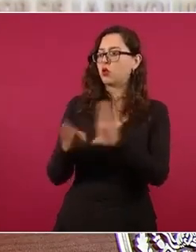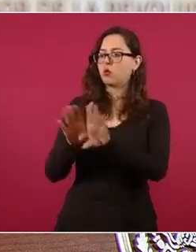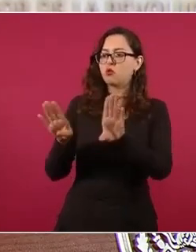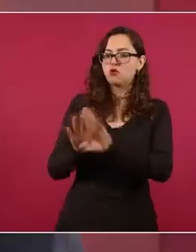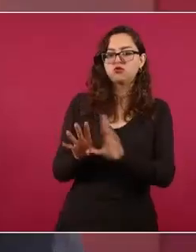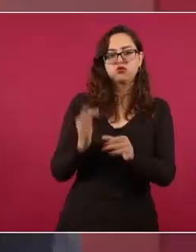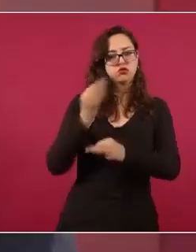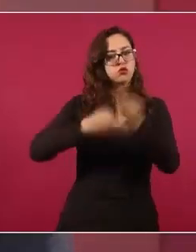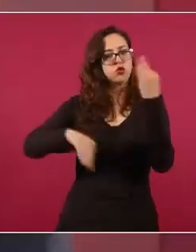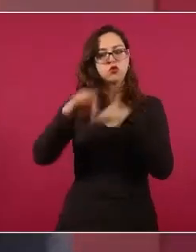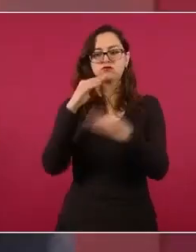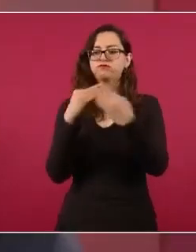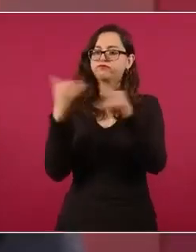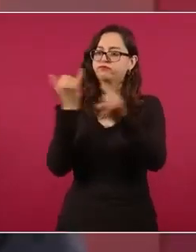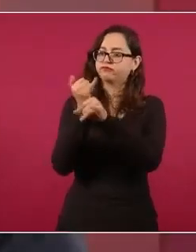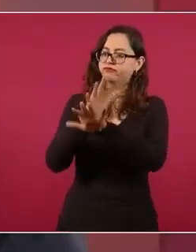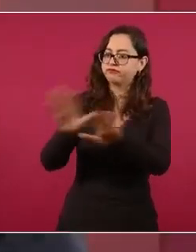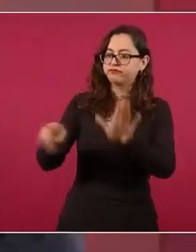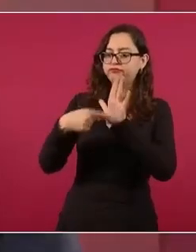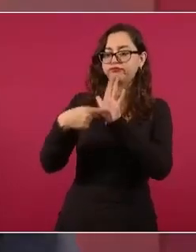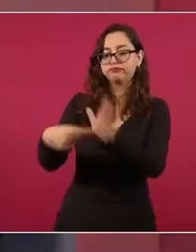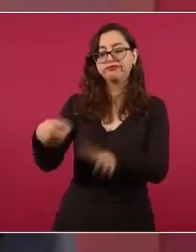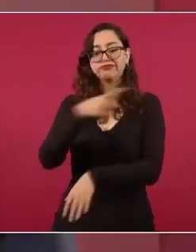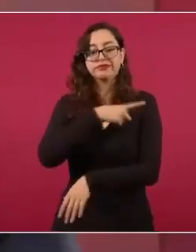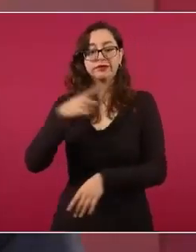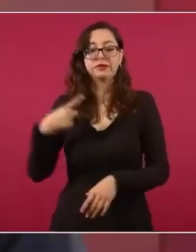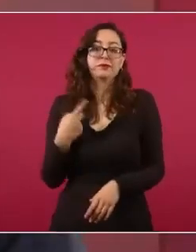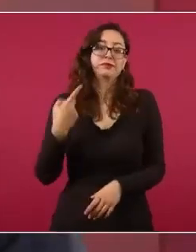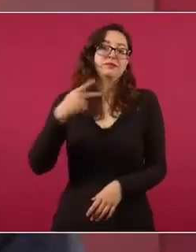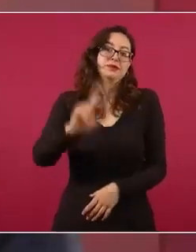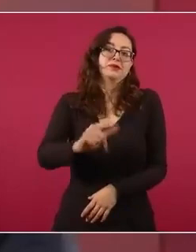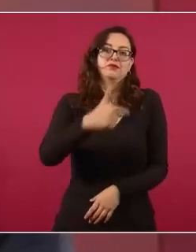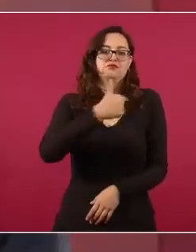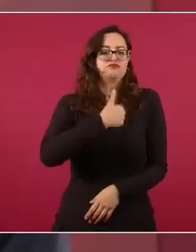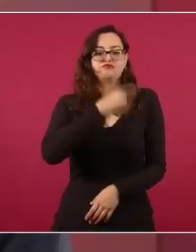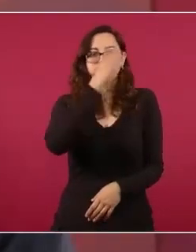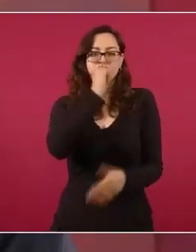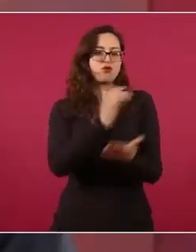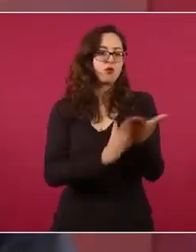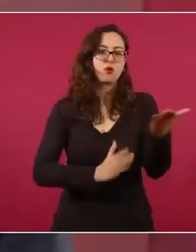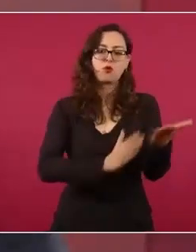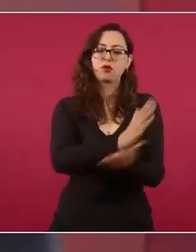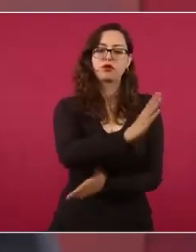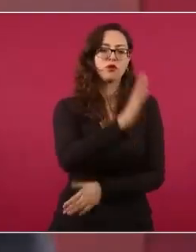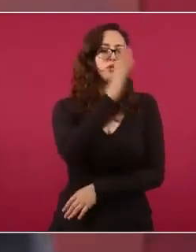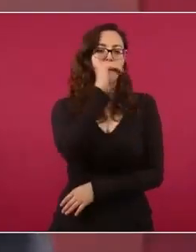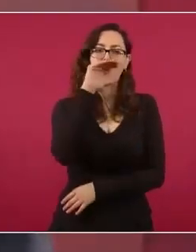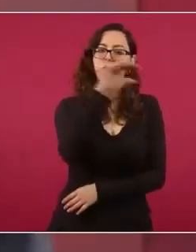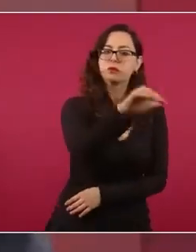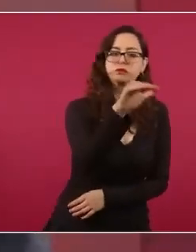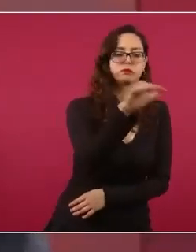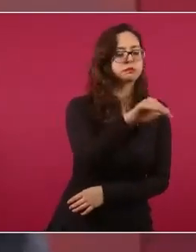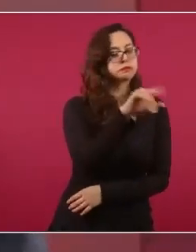Pero eso lo tienen que ver en las escuelas